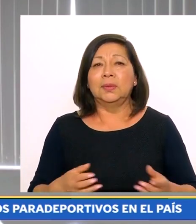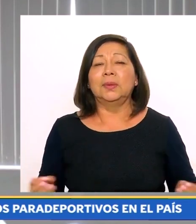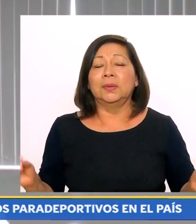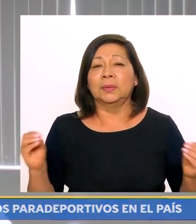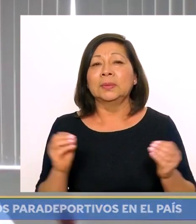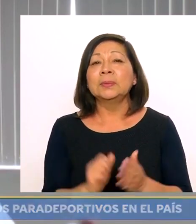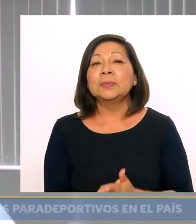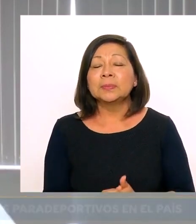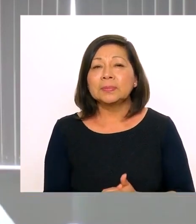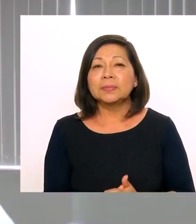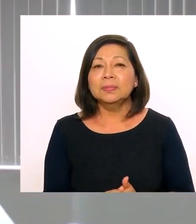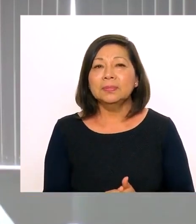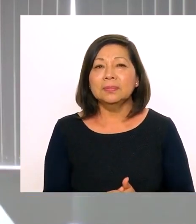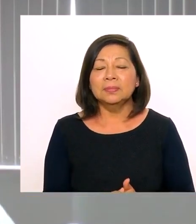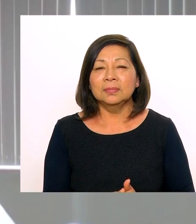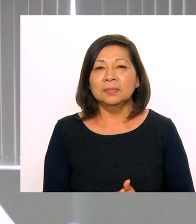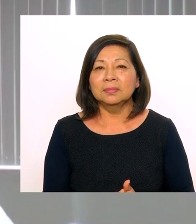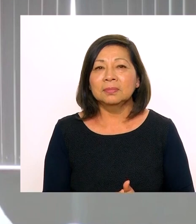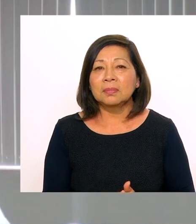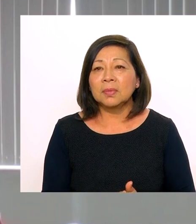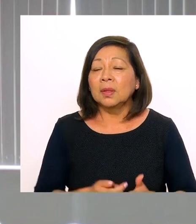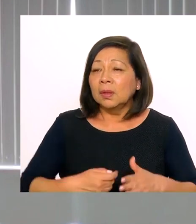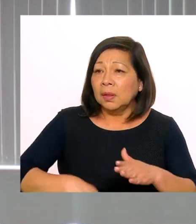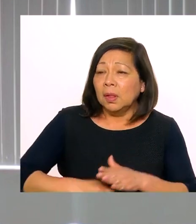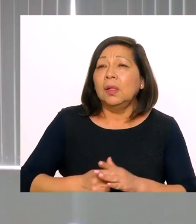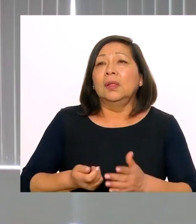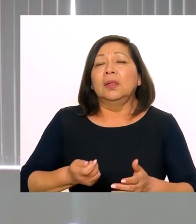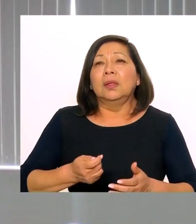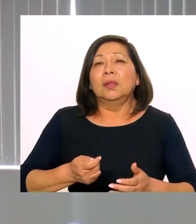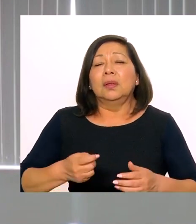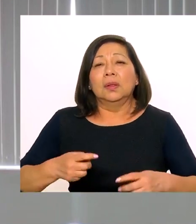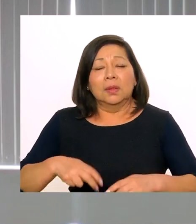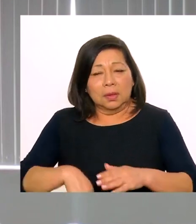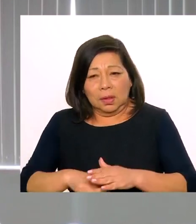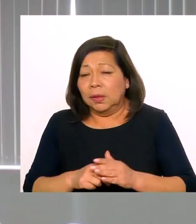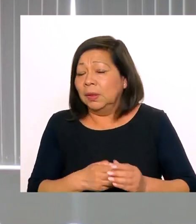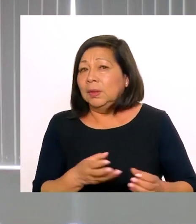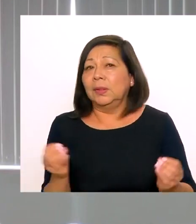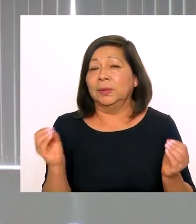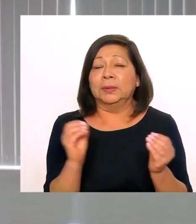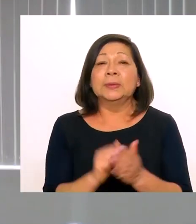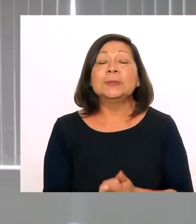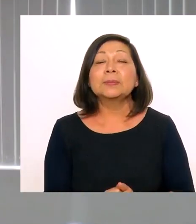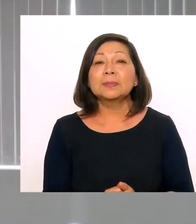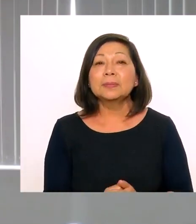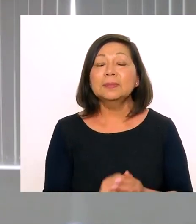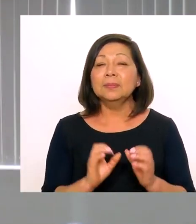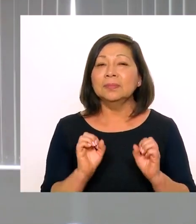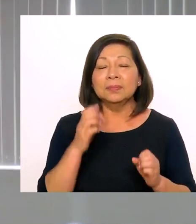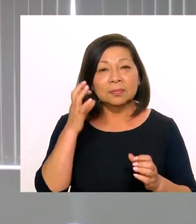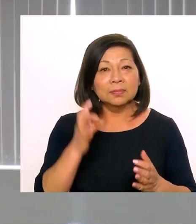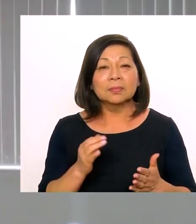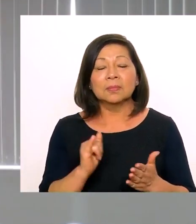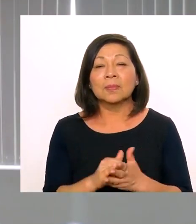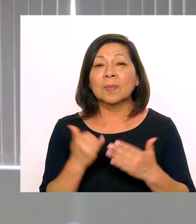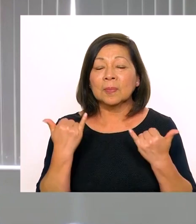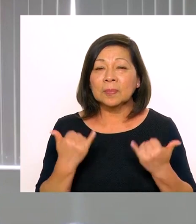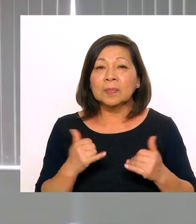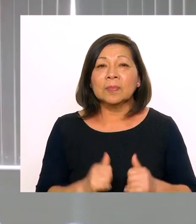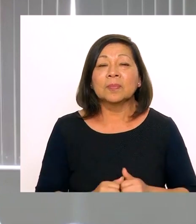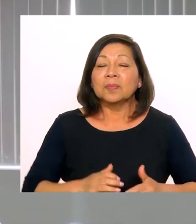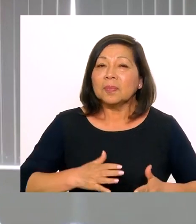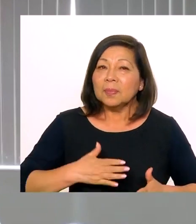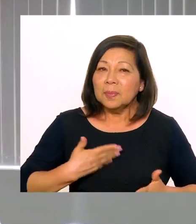también tengamos un para panamericano, pero también un para de futbolsal, un para de otras actividades